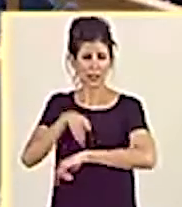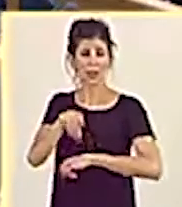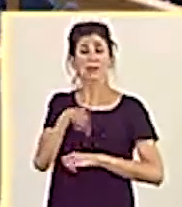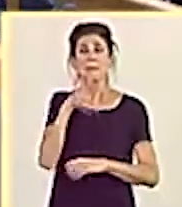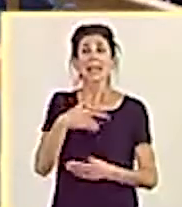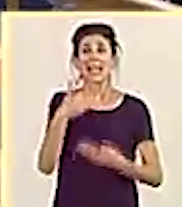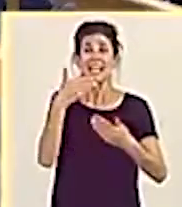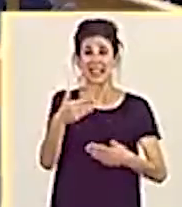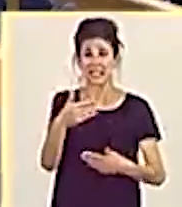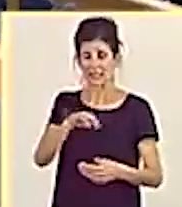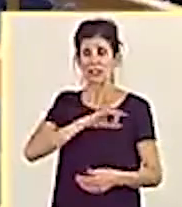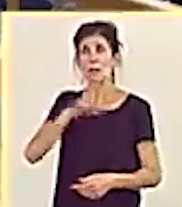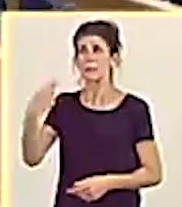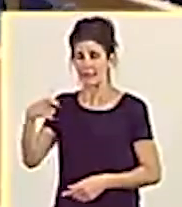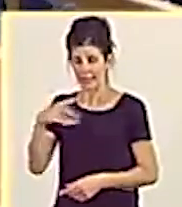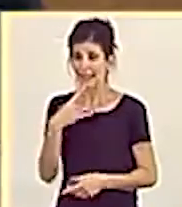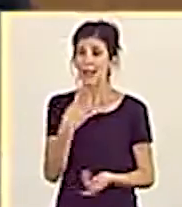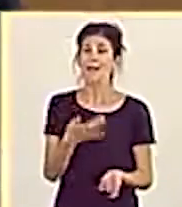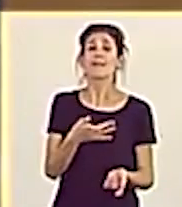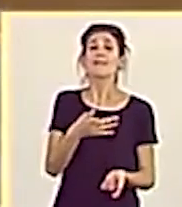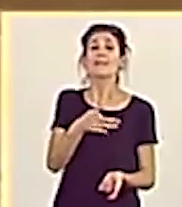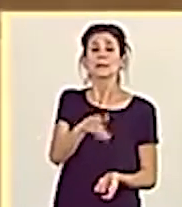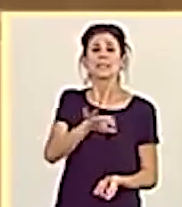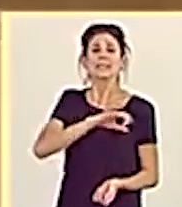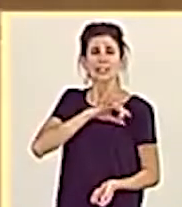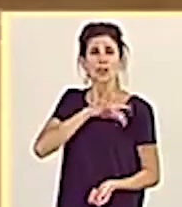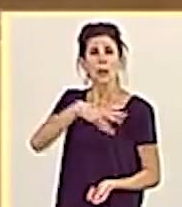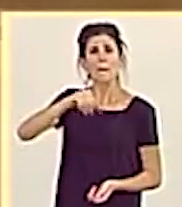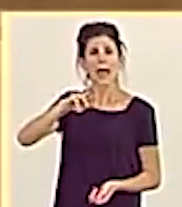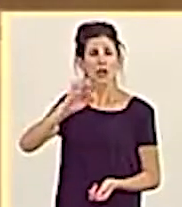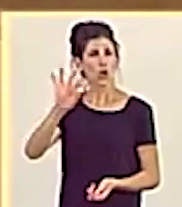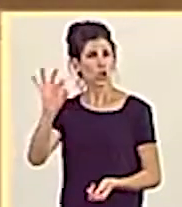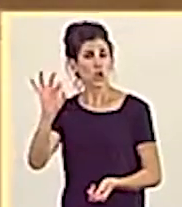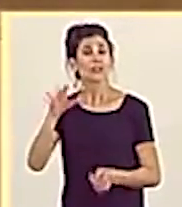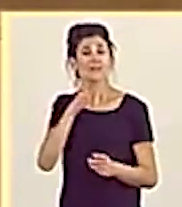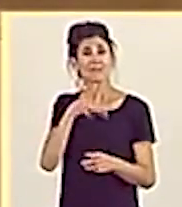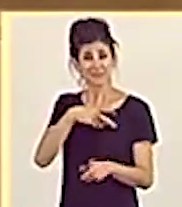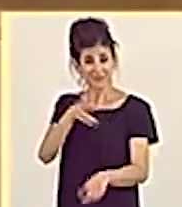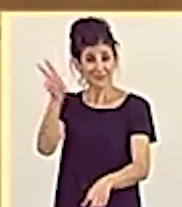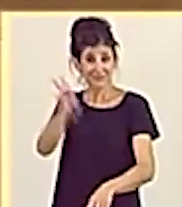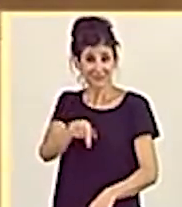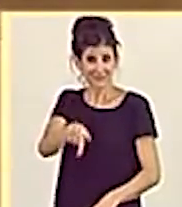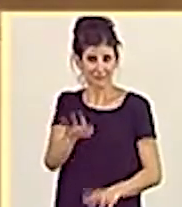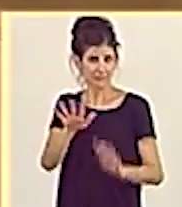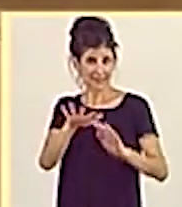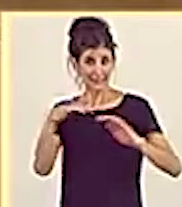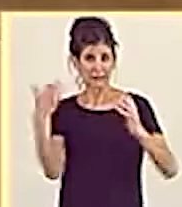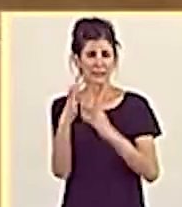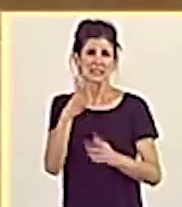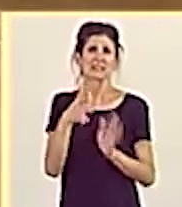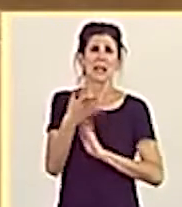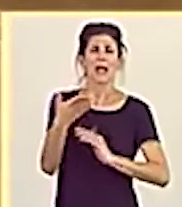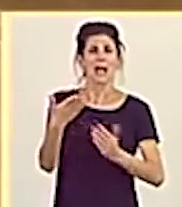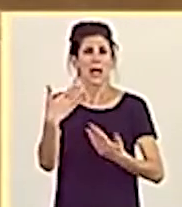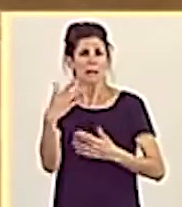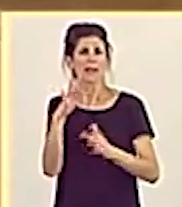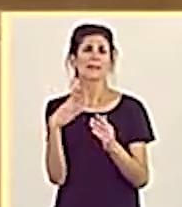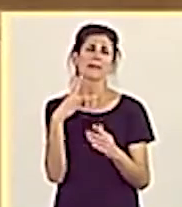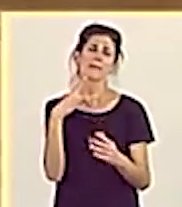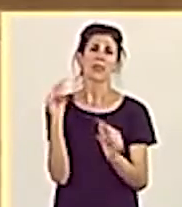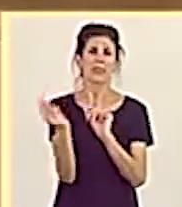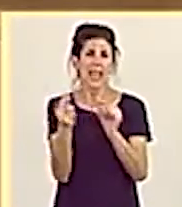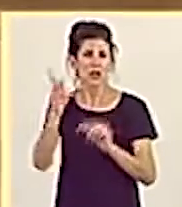Gracias, señora presidenta. Señor Maroto, para venir a esta Cámara a hablar de diálogo y de consenso,